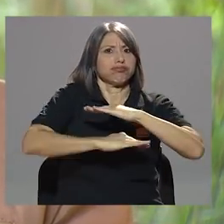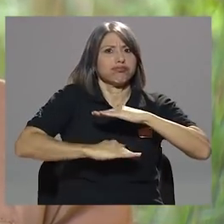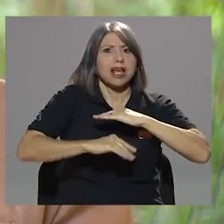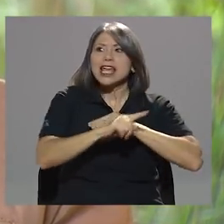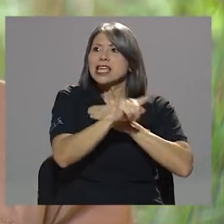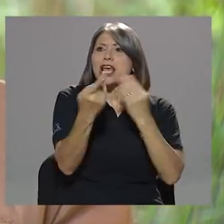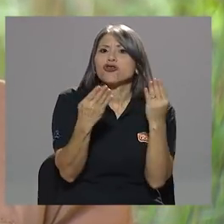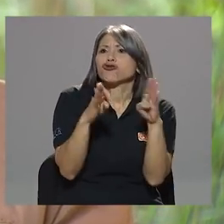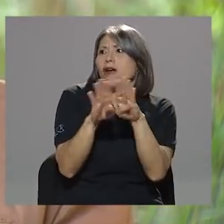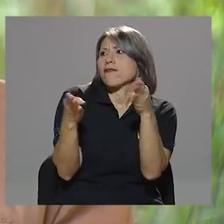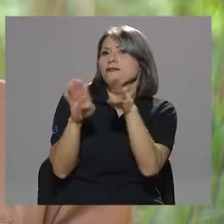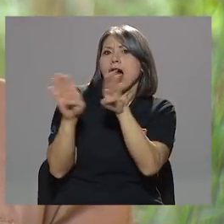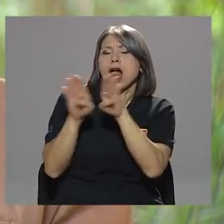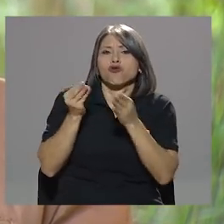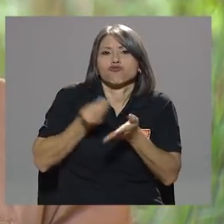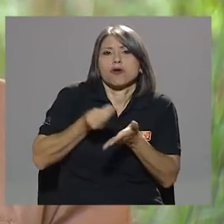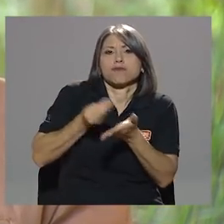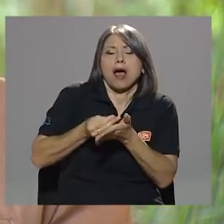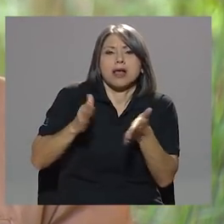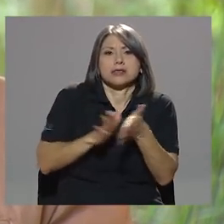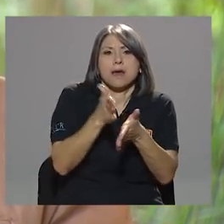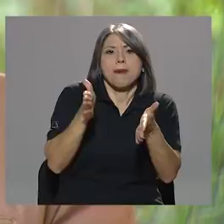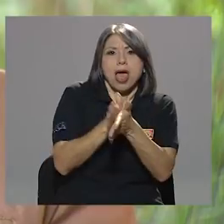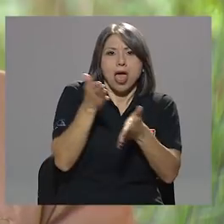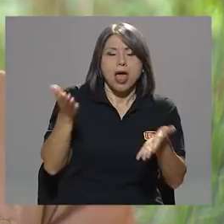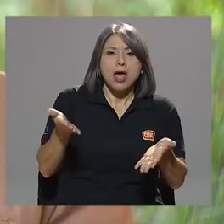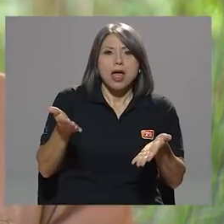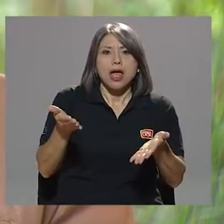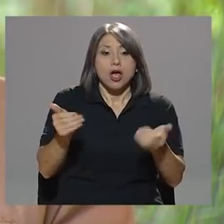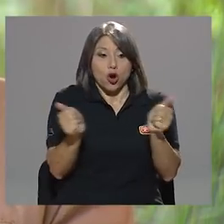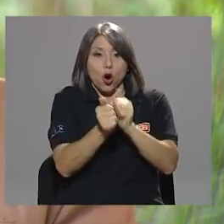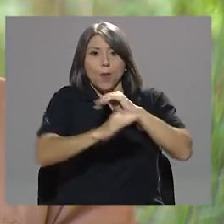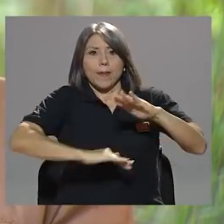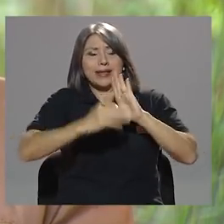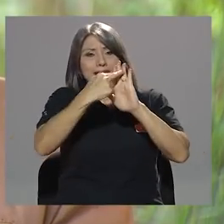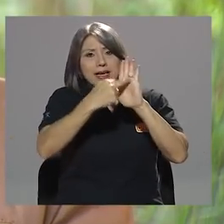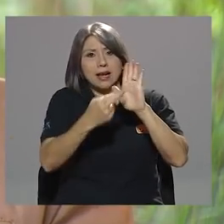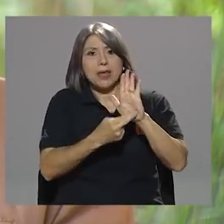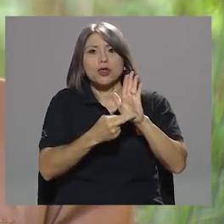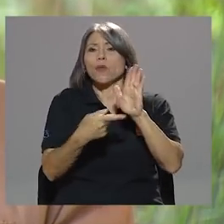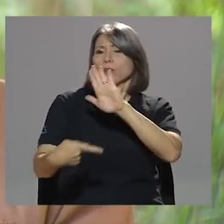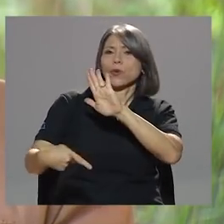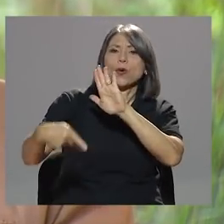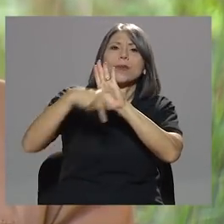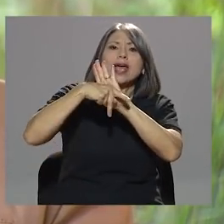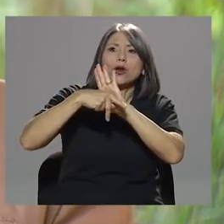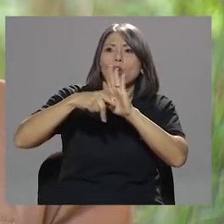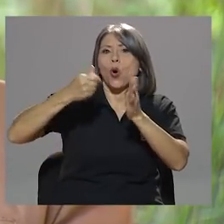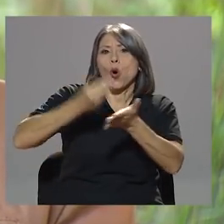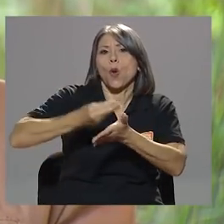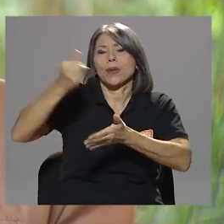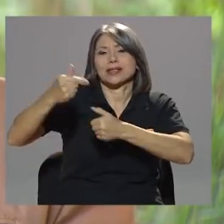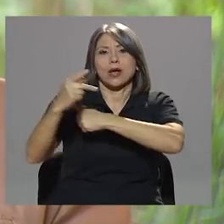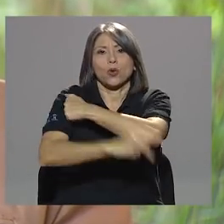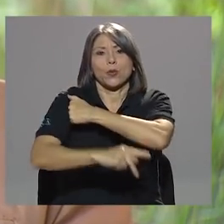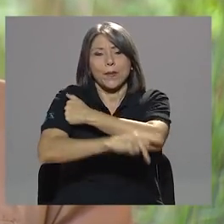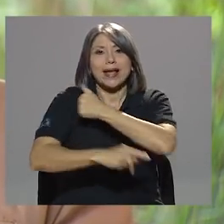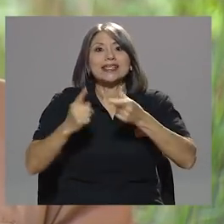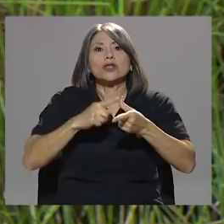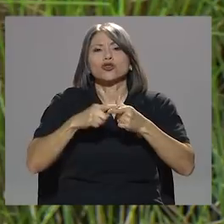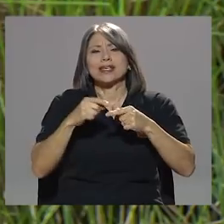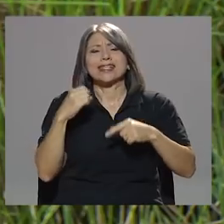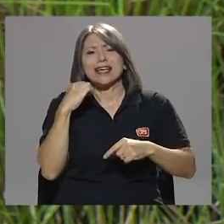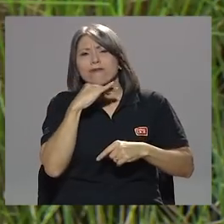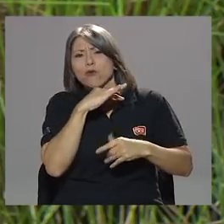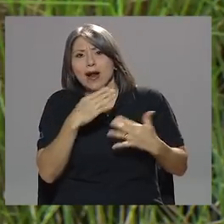mercado cementero en ese momento y prohibieron, en base a ese reglamento, las importaciones efectivamente hubieron irregularidades.